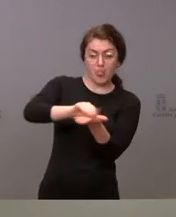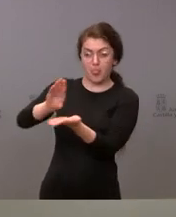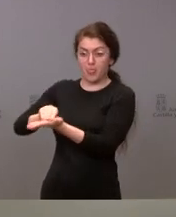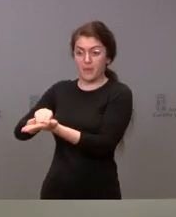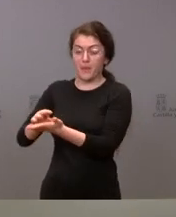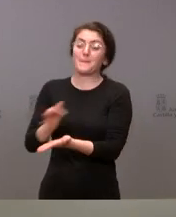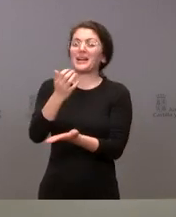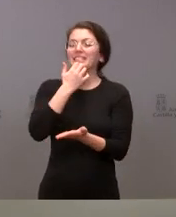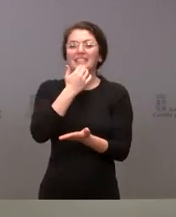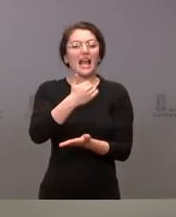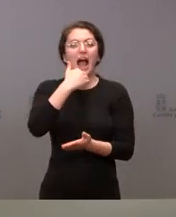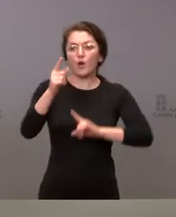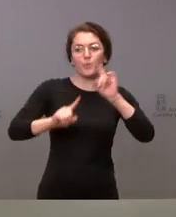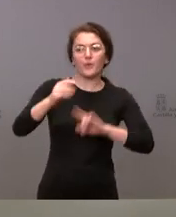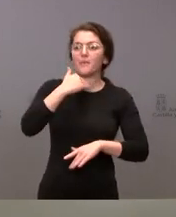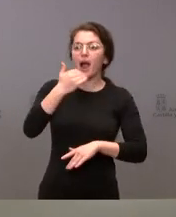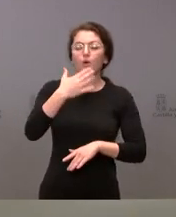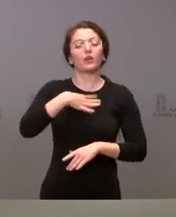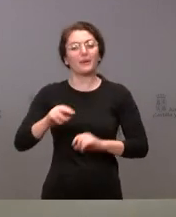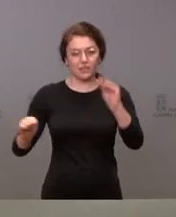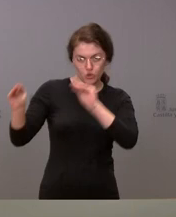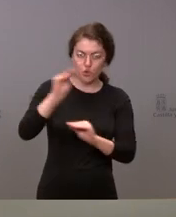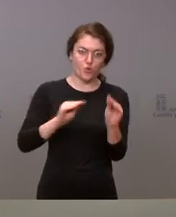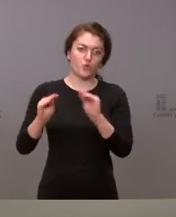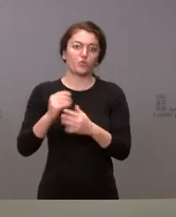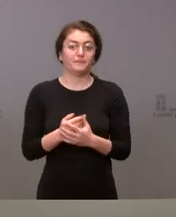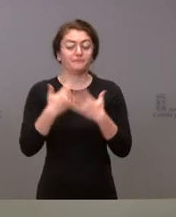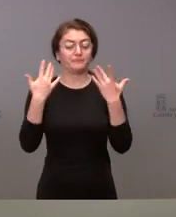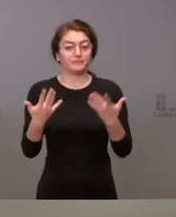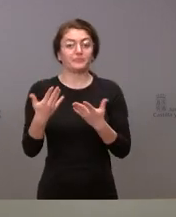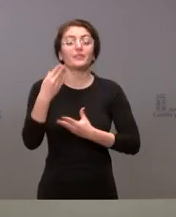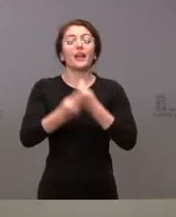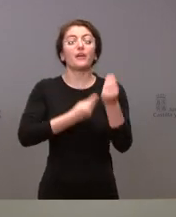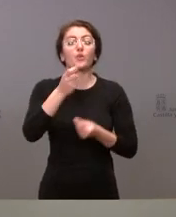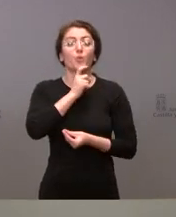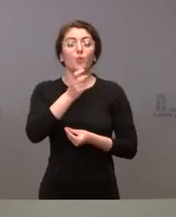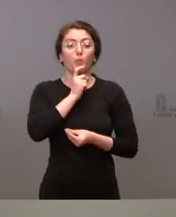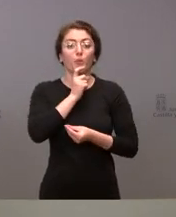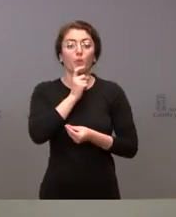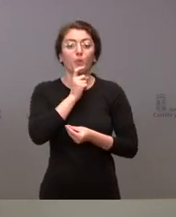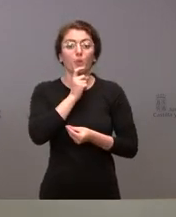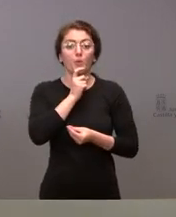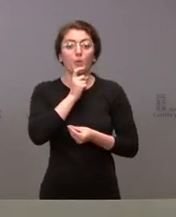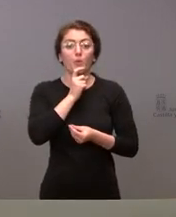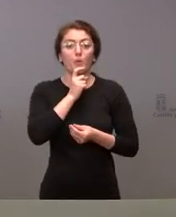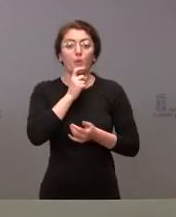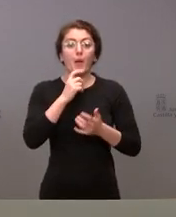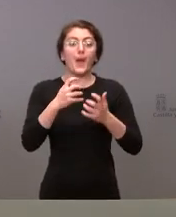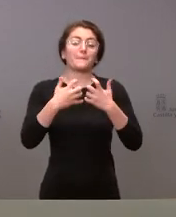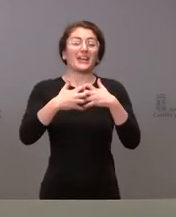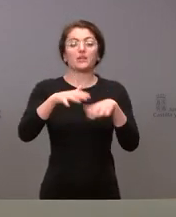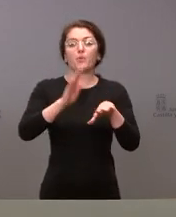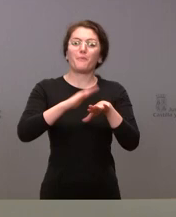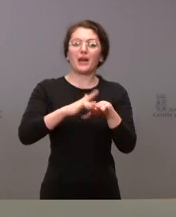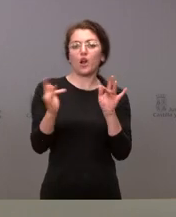o incidencias que puedan producirse. En este sentido, se habilitará un mecanismo de contact center con un